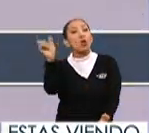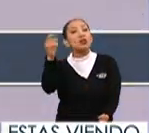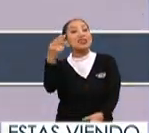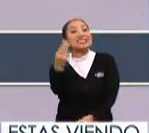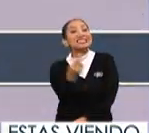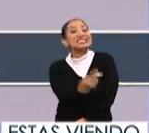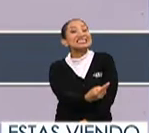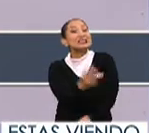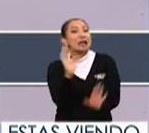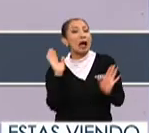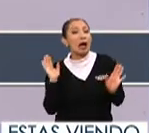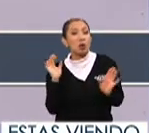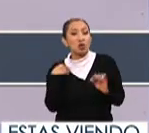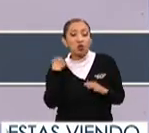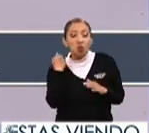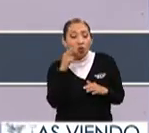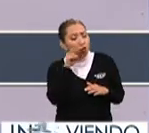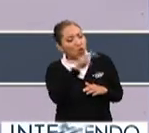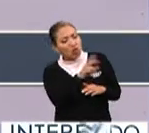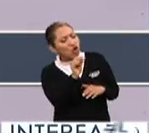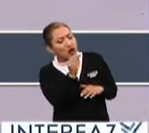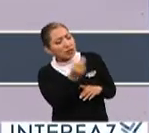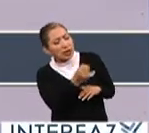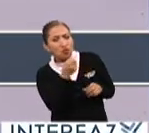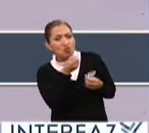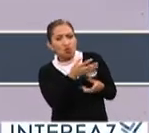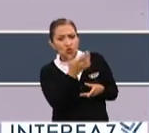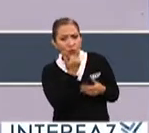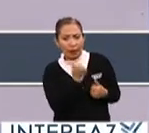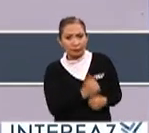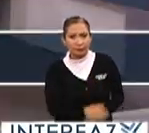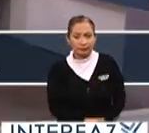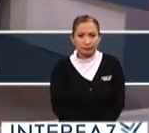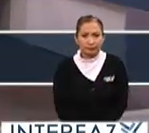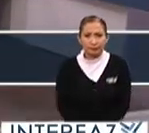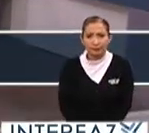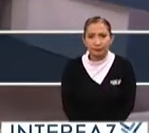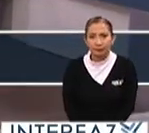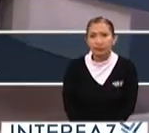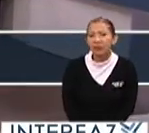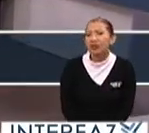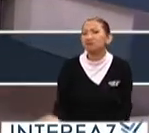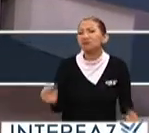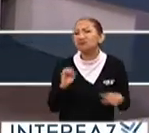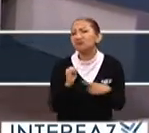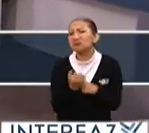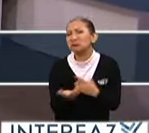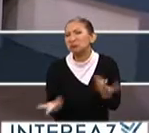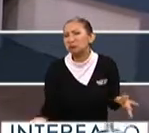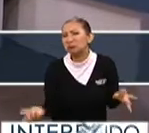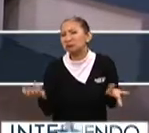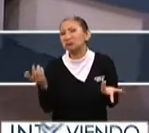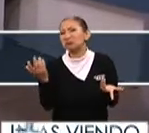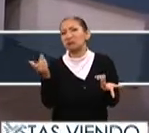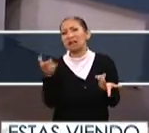necesario y cuando no sea necesario no lo prescribirá. ¿En qué tipo de situaciones, doctor,